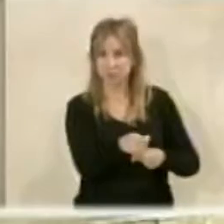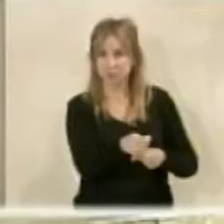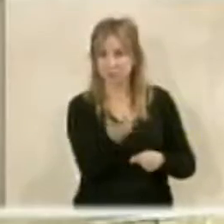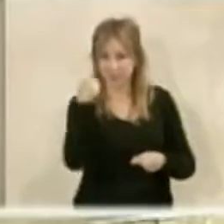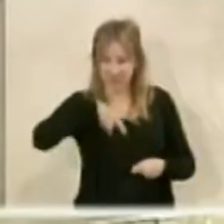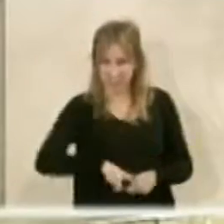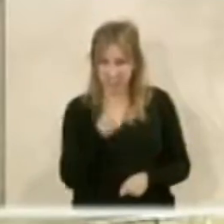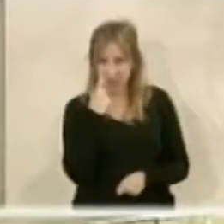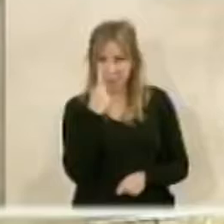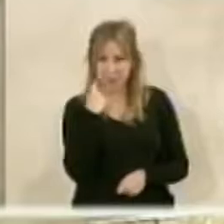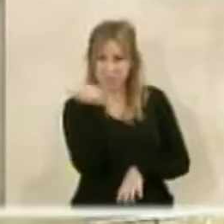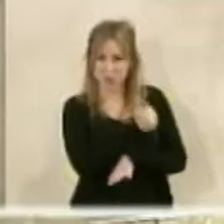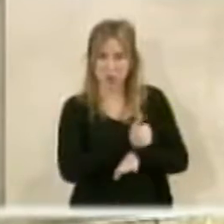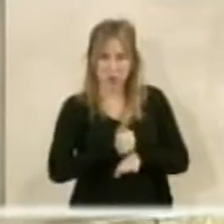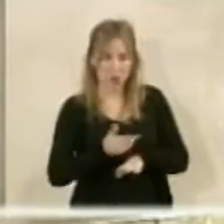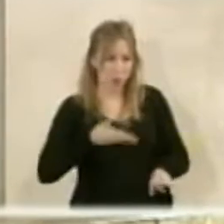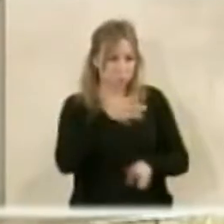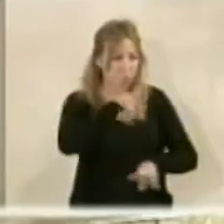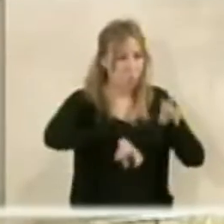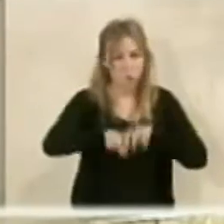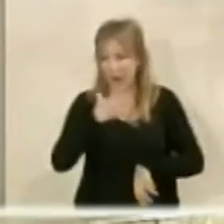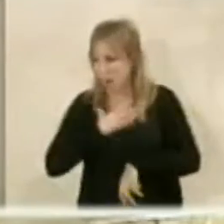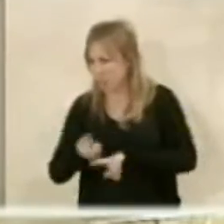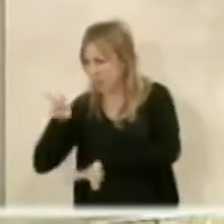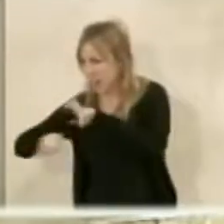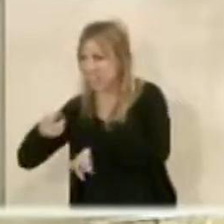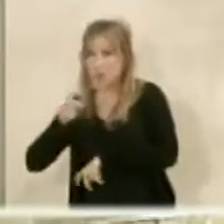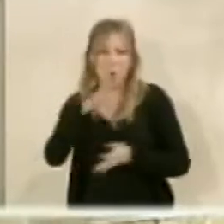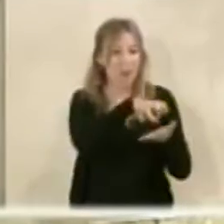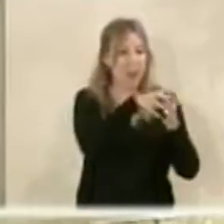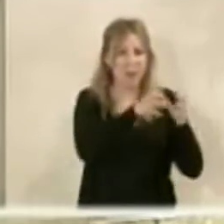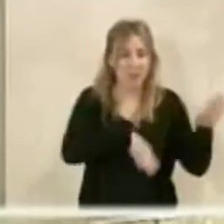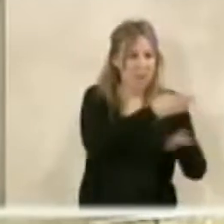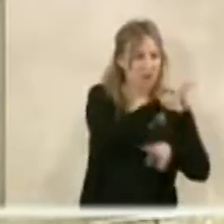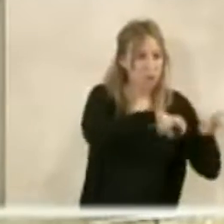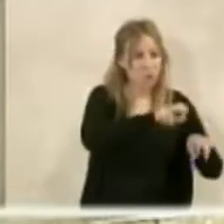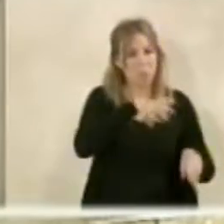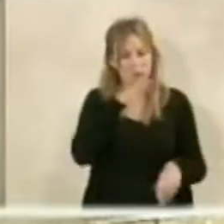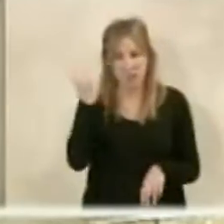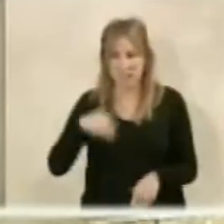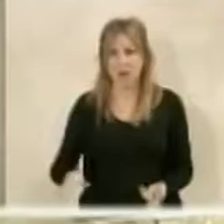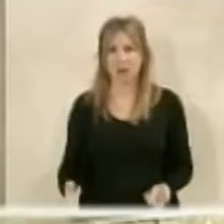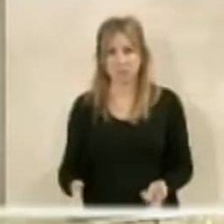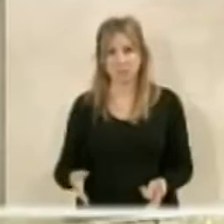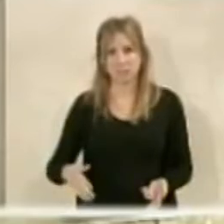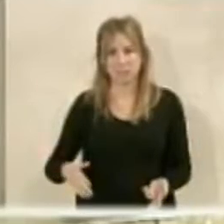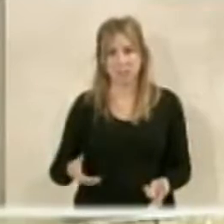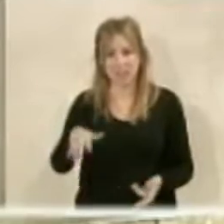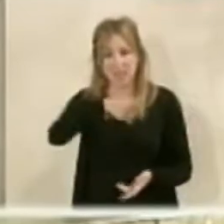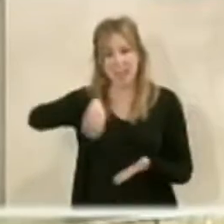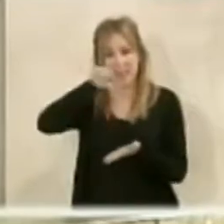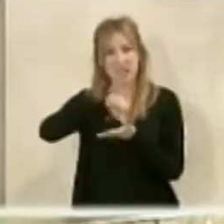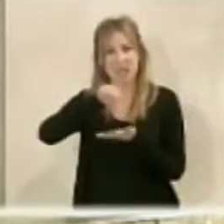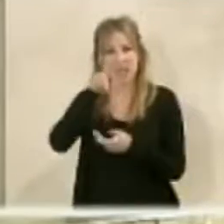ocurra a los almerienses que ahora tenemos que ir a buscar ese centro comercial a Murcia o a Granada o a cualquier otro sitio, pues va a haber muchas más posibilidades que muchas partes de la